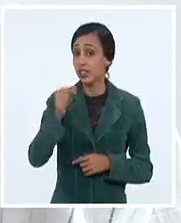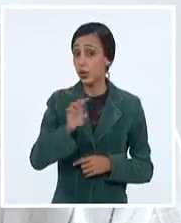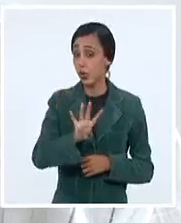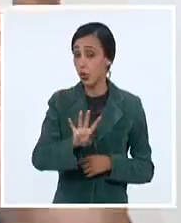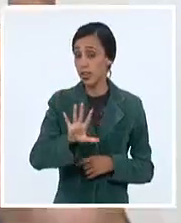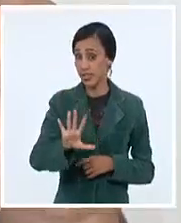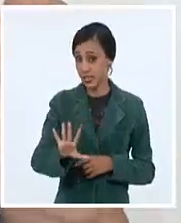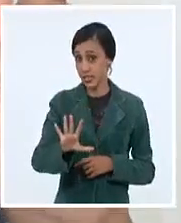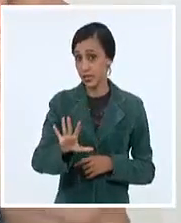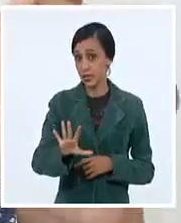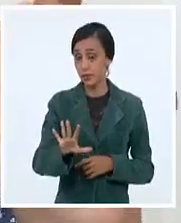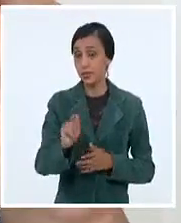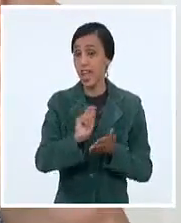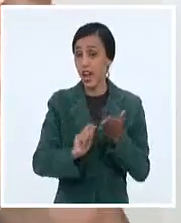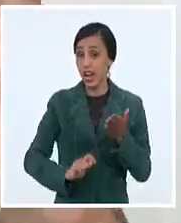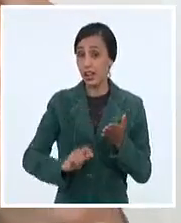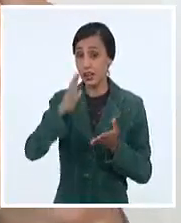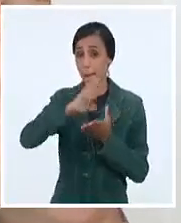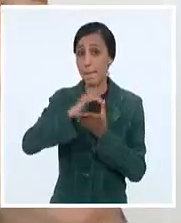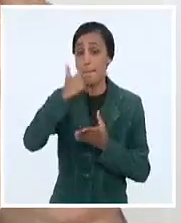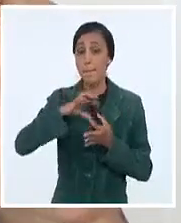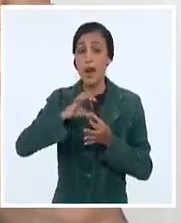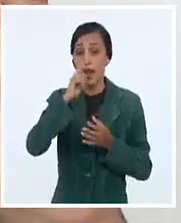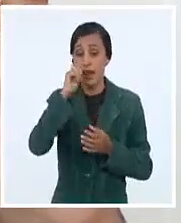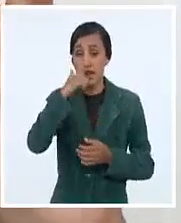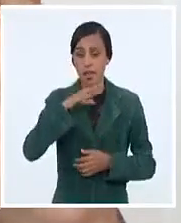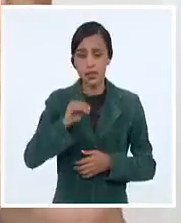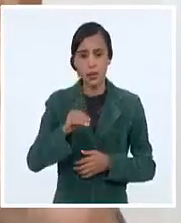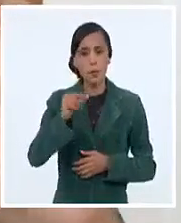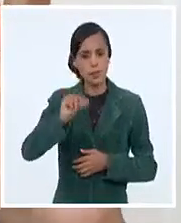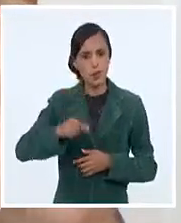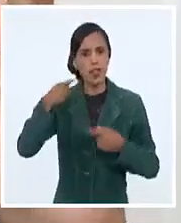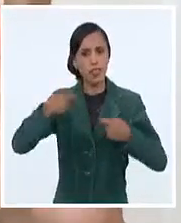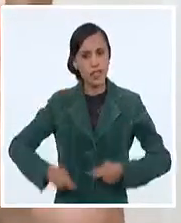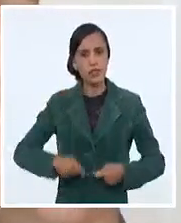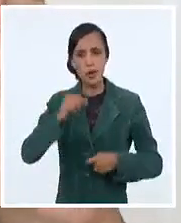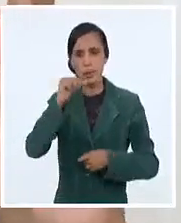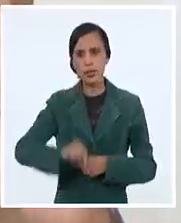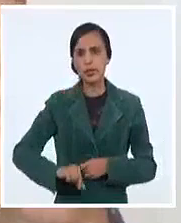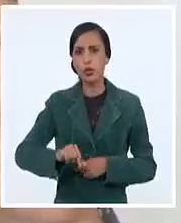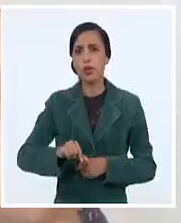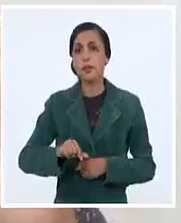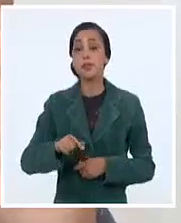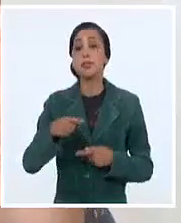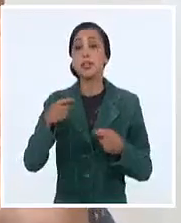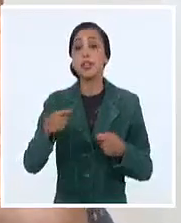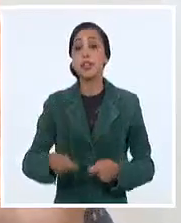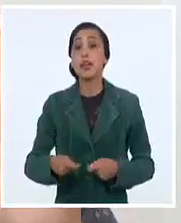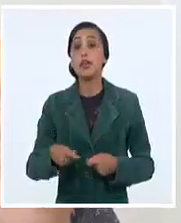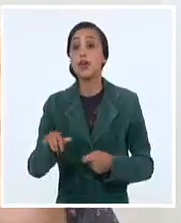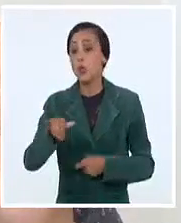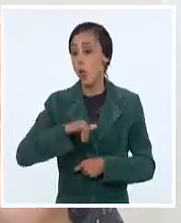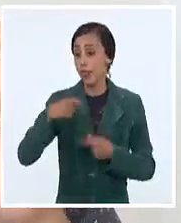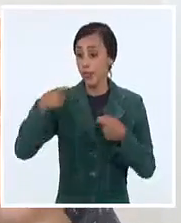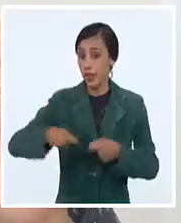Carta Magna refiere que el ejercicio de los derechos de las personas solo está limitado por los derechos de los demás.